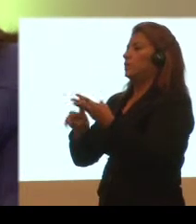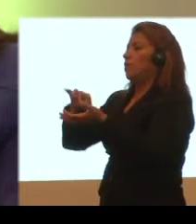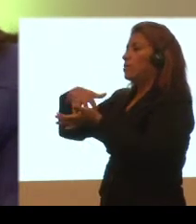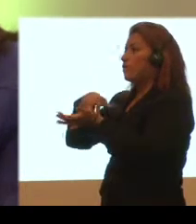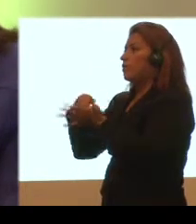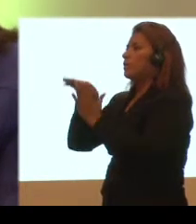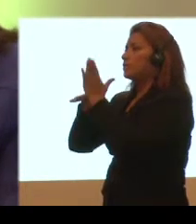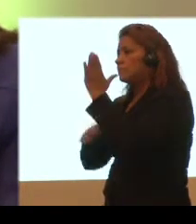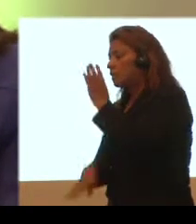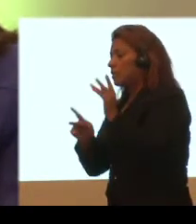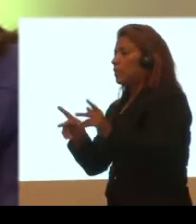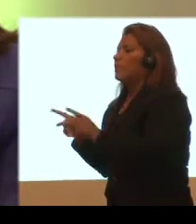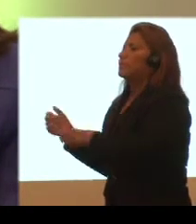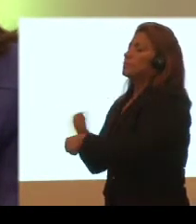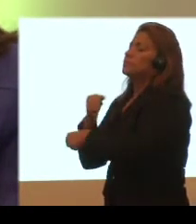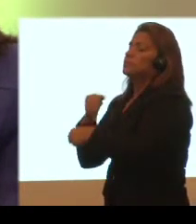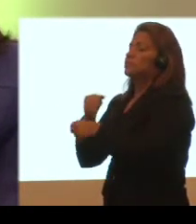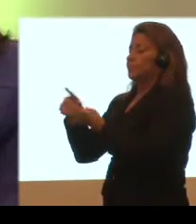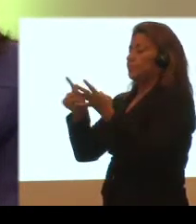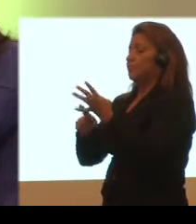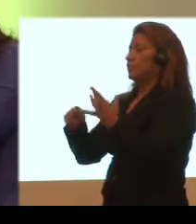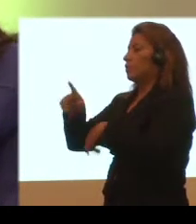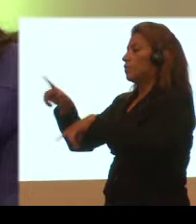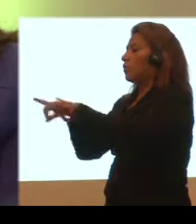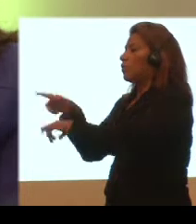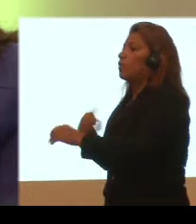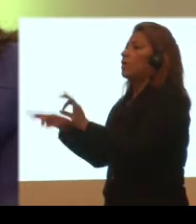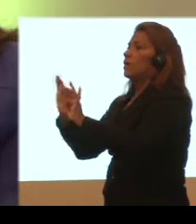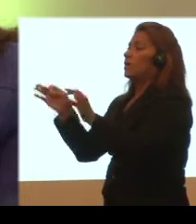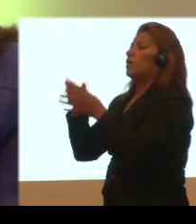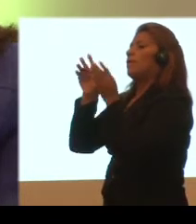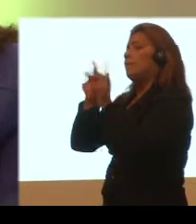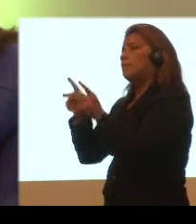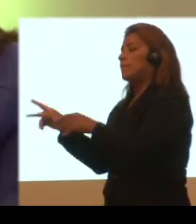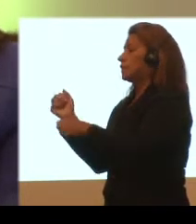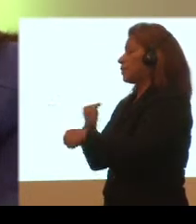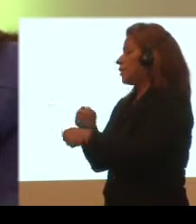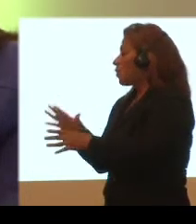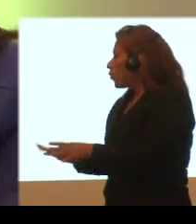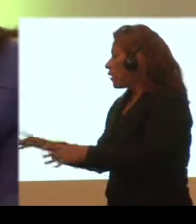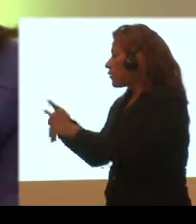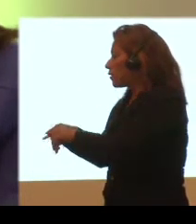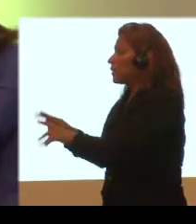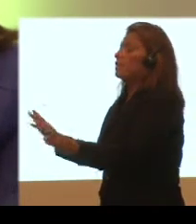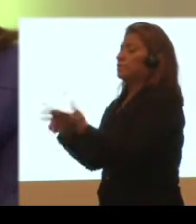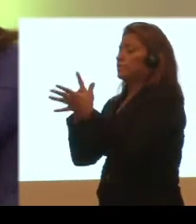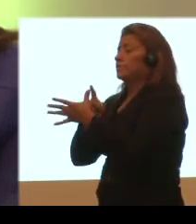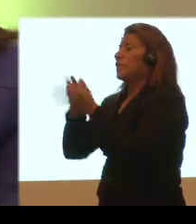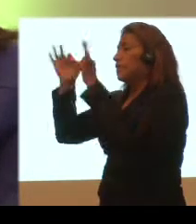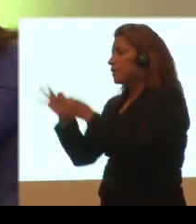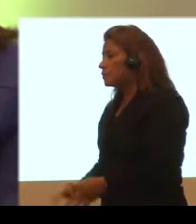vulnerabilidad en los planos de desarrollo y ordenamiento territorial, planos urbanísticos y de uso del suelo, presupuesto,